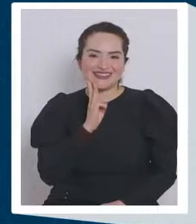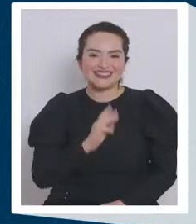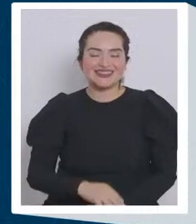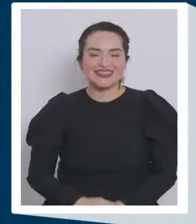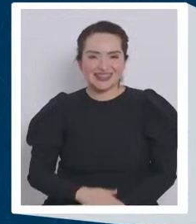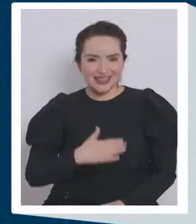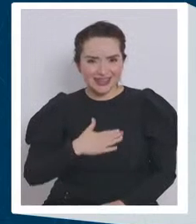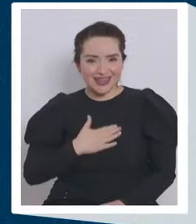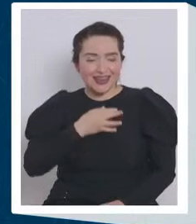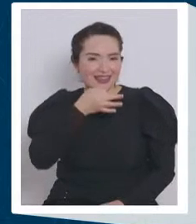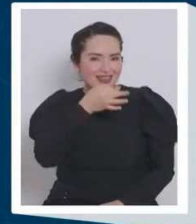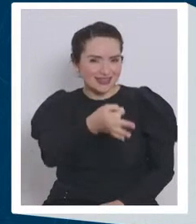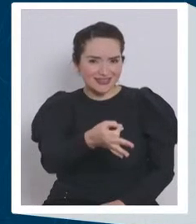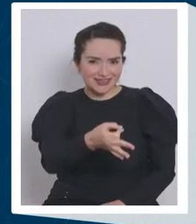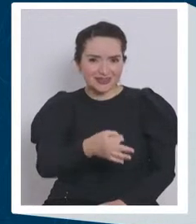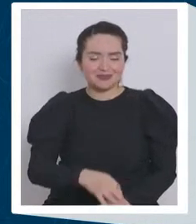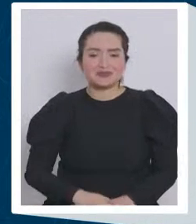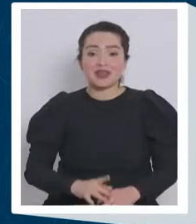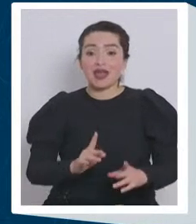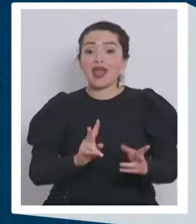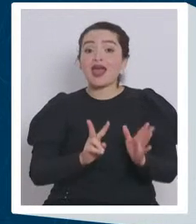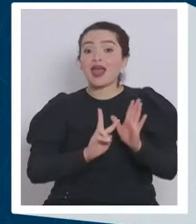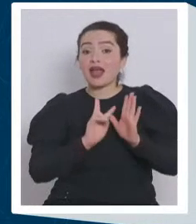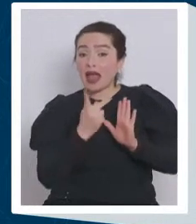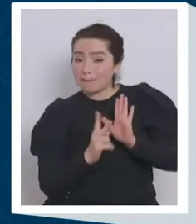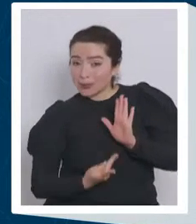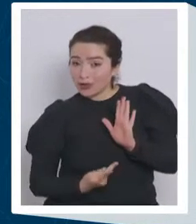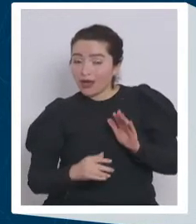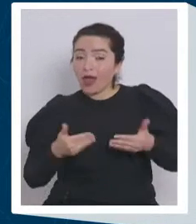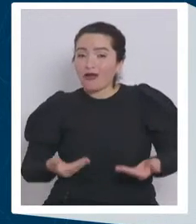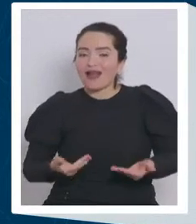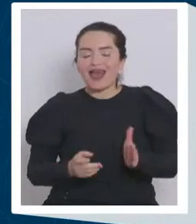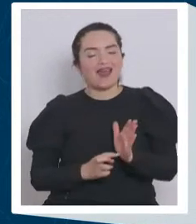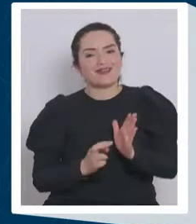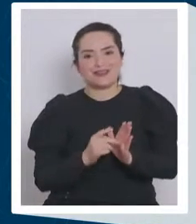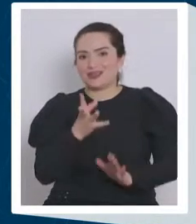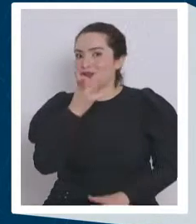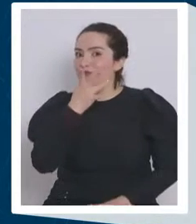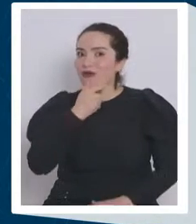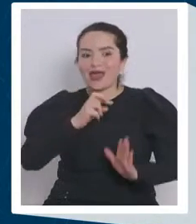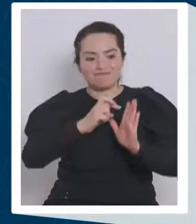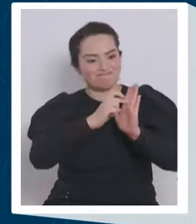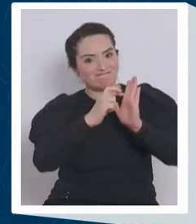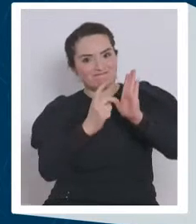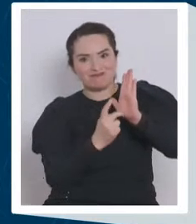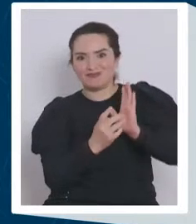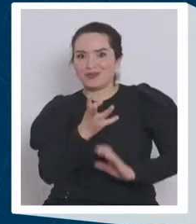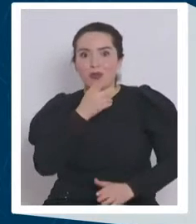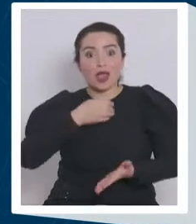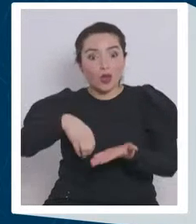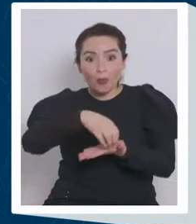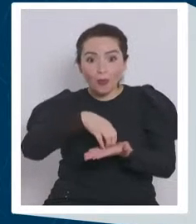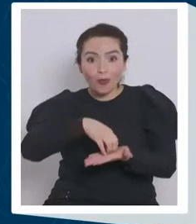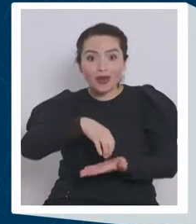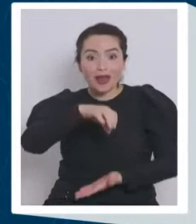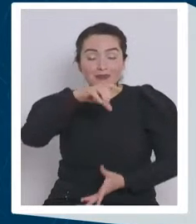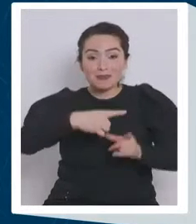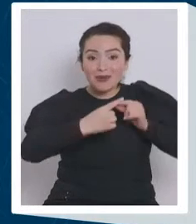Quiero decir que todos los cambios que van a ser hoy día son avances, no tenemos retrocesos en ninguna comuna del país.